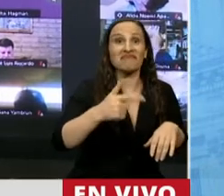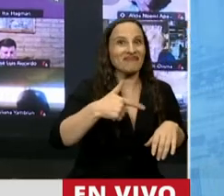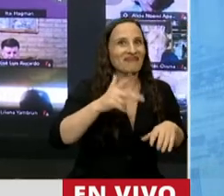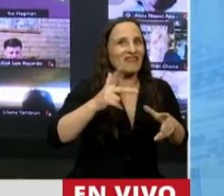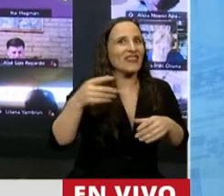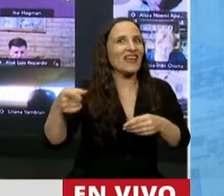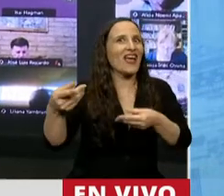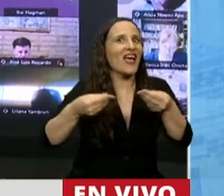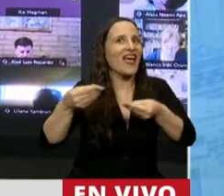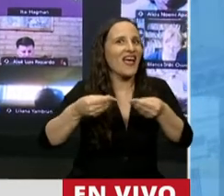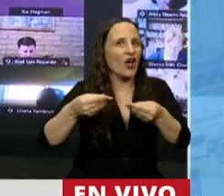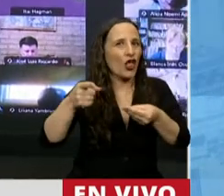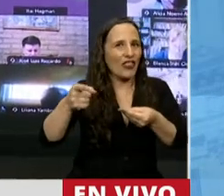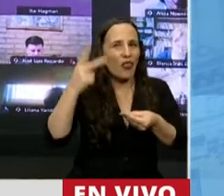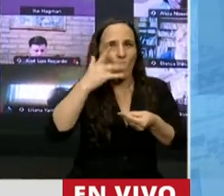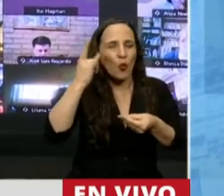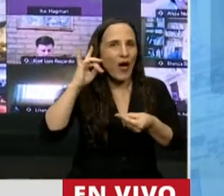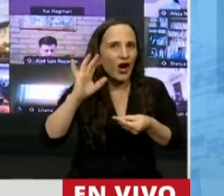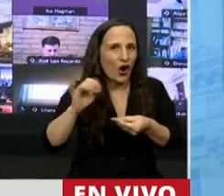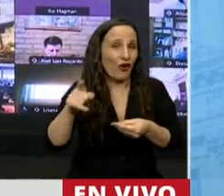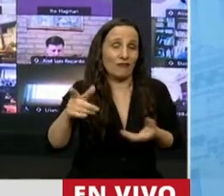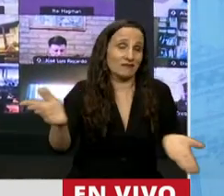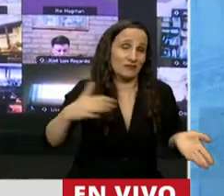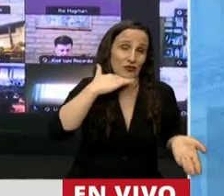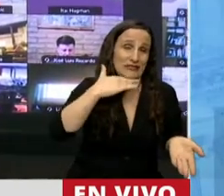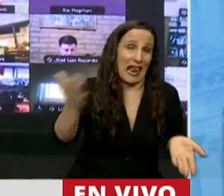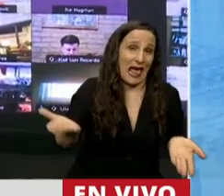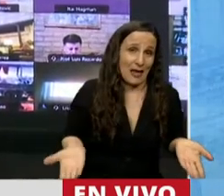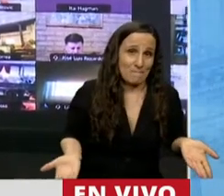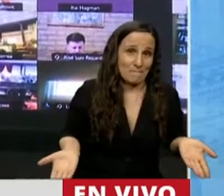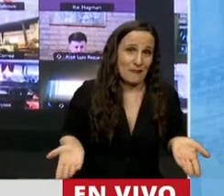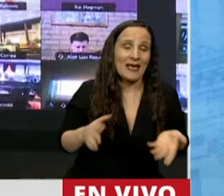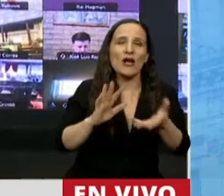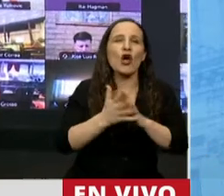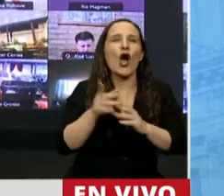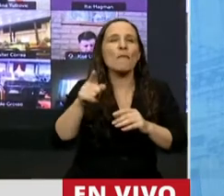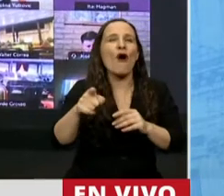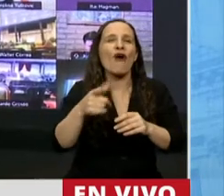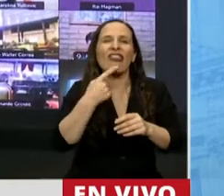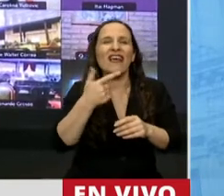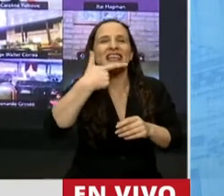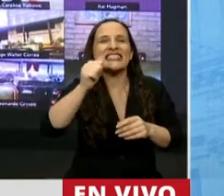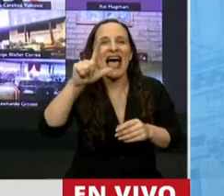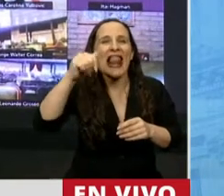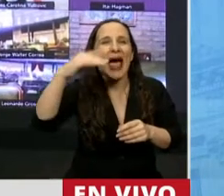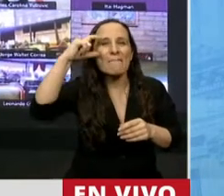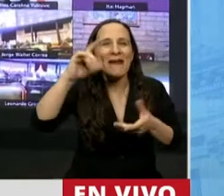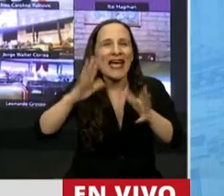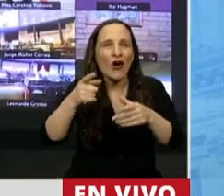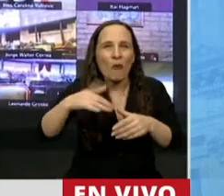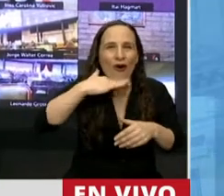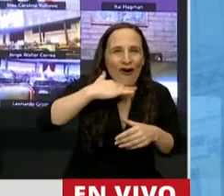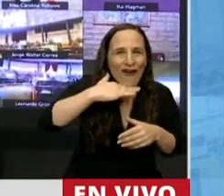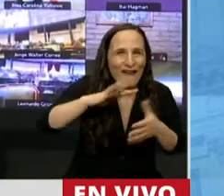Huergo como un salame, porque obviamente era el salame del sándwich. Dije que habían otros,